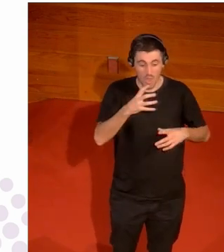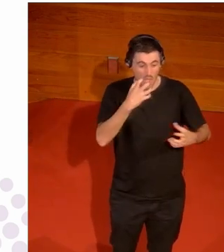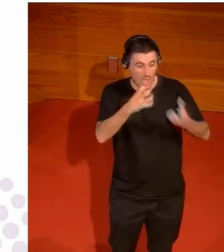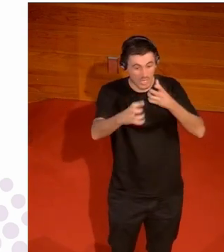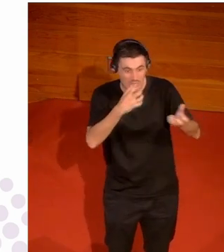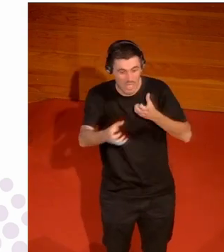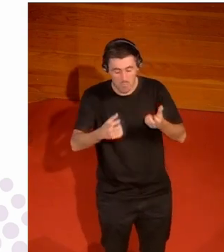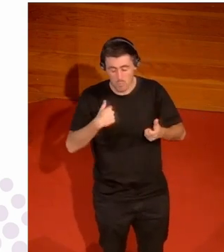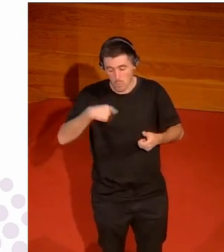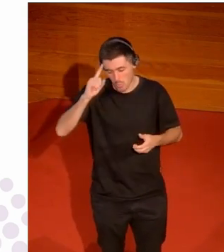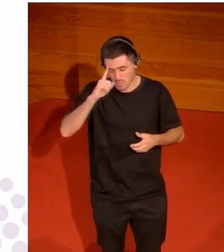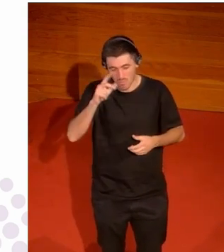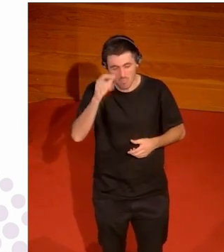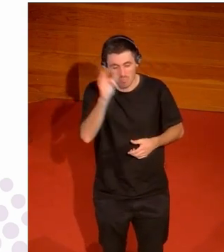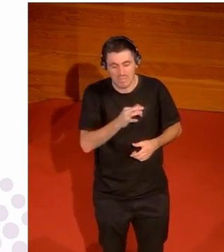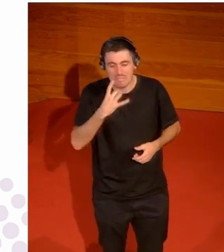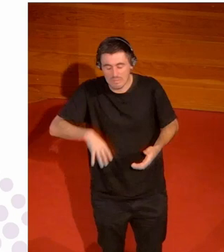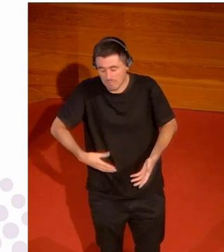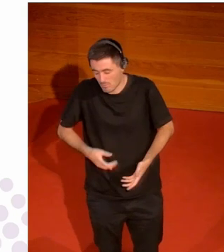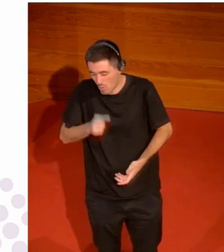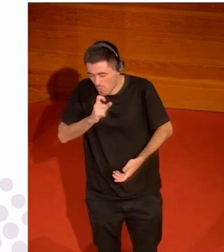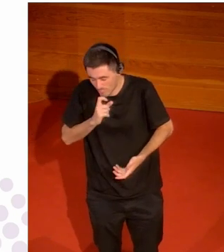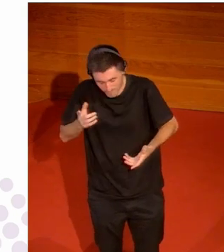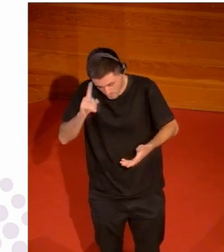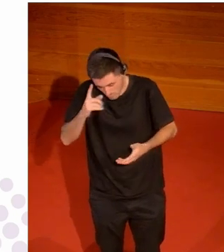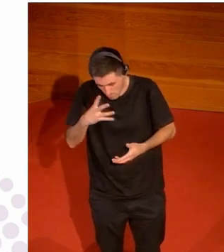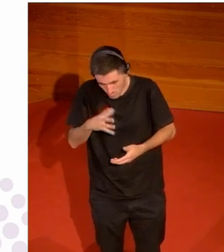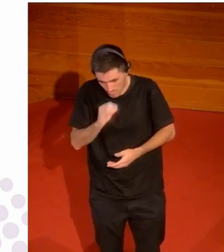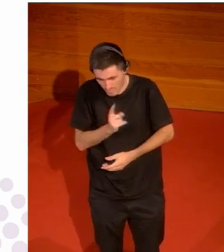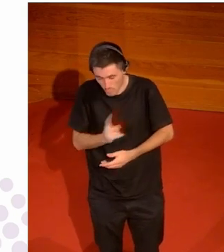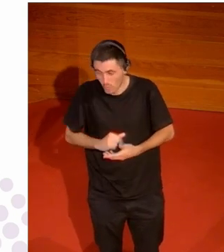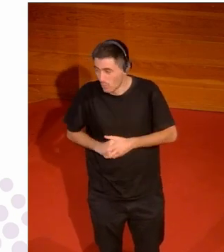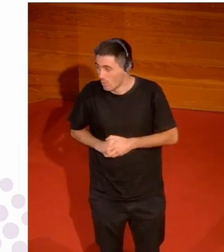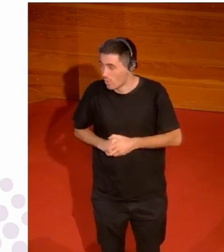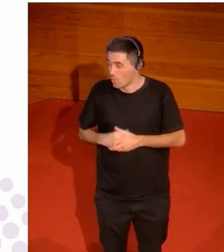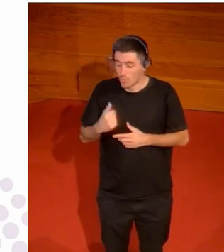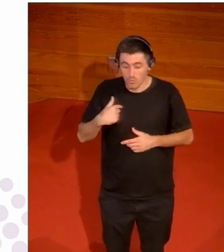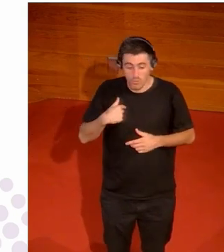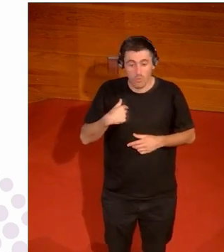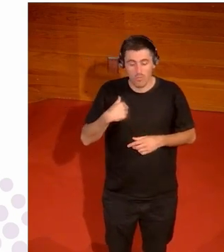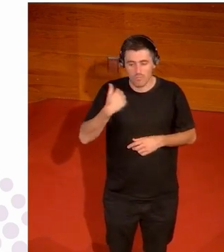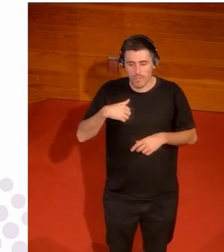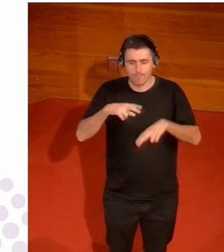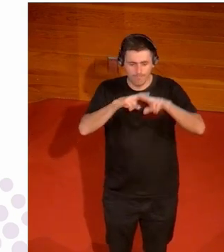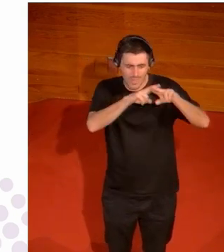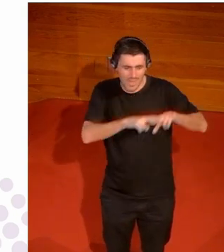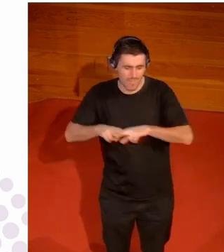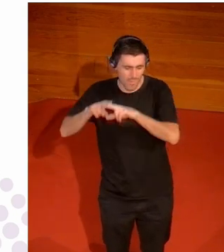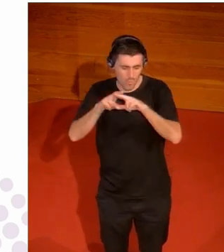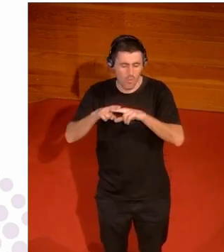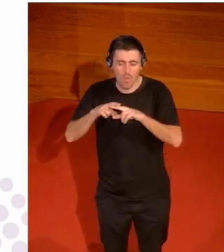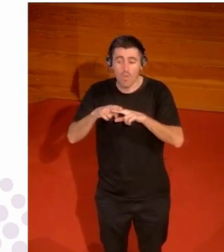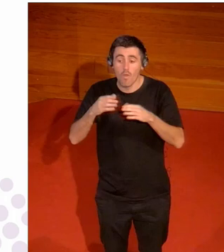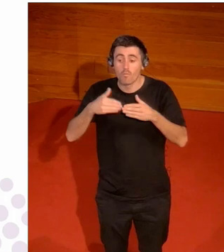hay gente para todo y hay gente que lo quiere ver pero el deporte femenino tiene todas estas cosas o sea yo la radiografía la tengo hecha ¿cómo vamos? pues no lo sé